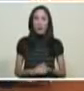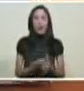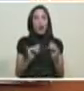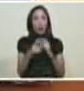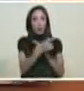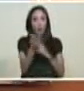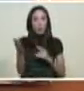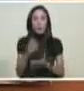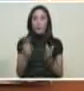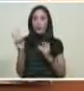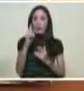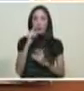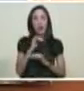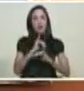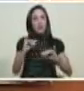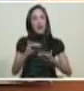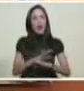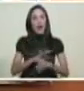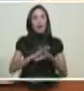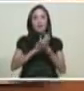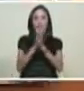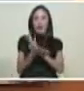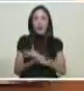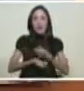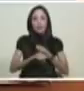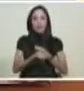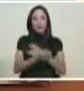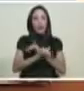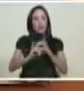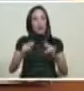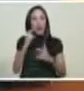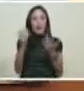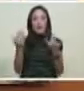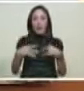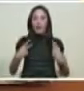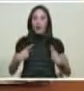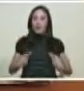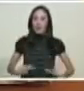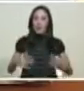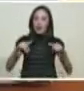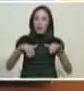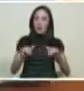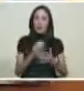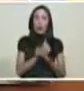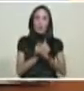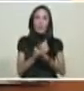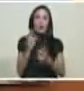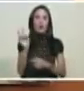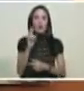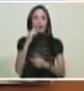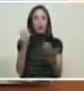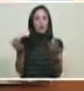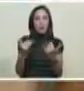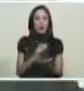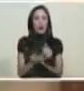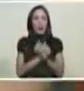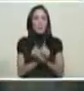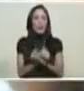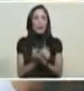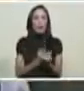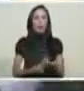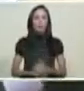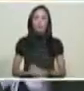venezolanas le digo dejen de lavar pocetas en el exterior y vengan a vivir la patria y amar a Venezuela y a valorar a Venezuela